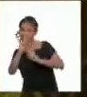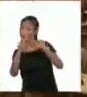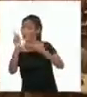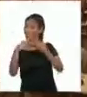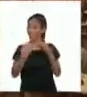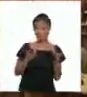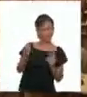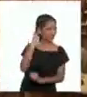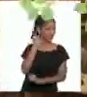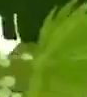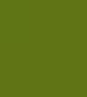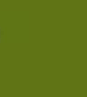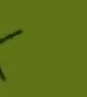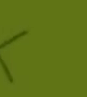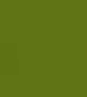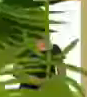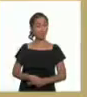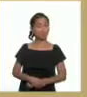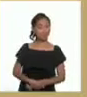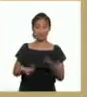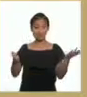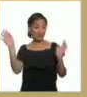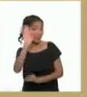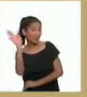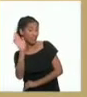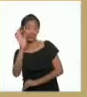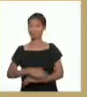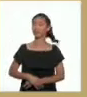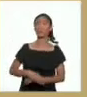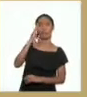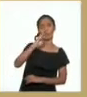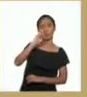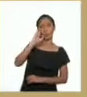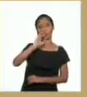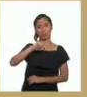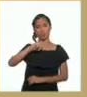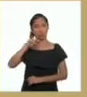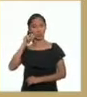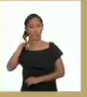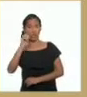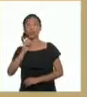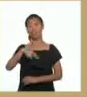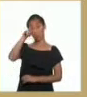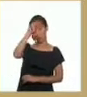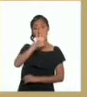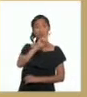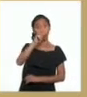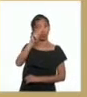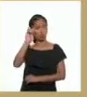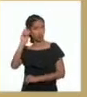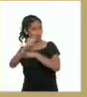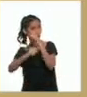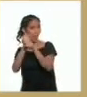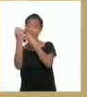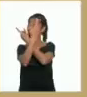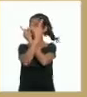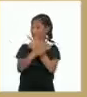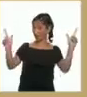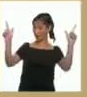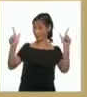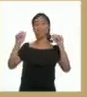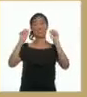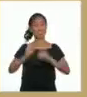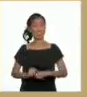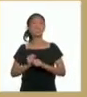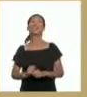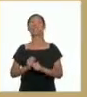mensajes. ¡Escuchemos! Hola, el Bicentenario es el cumpleaños del Perú por sus 200 años de libertad. Se celebra el